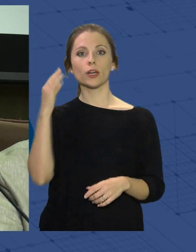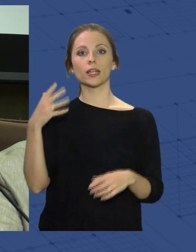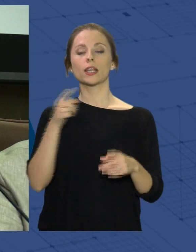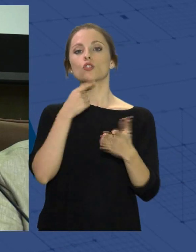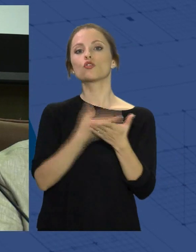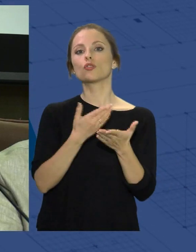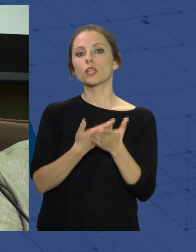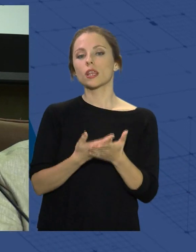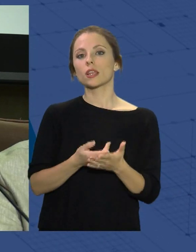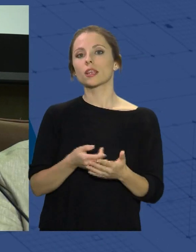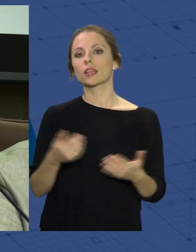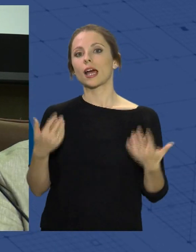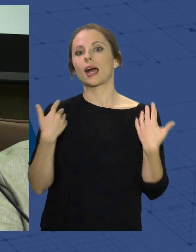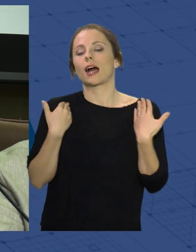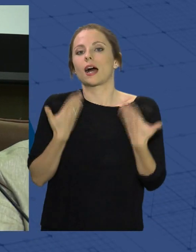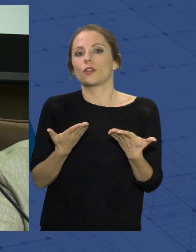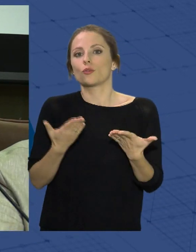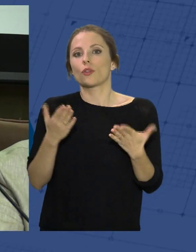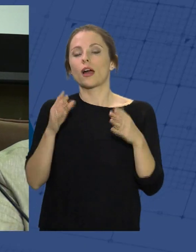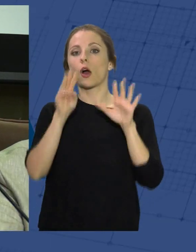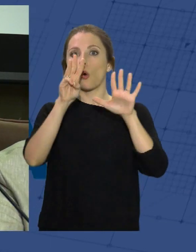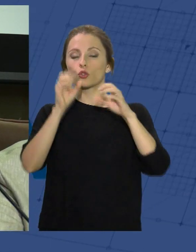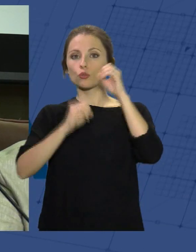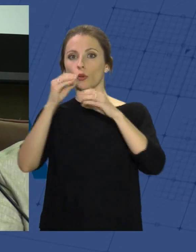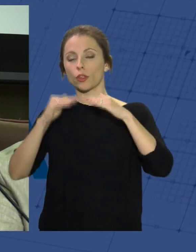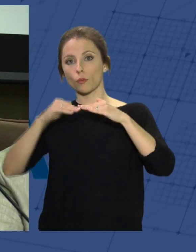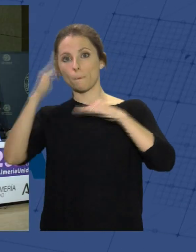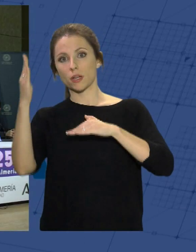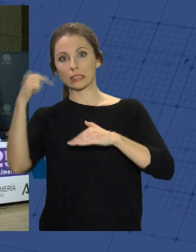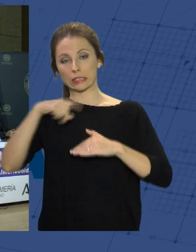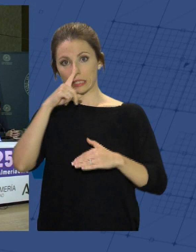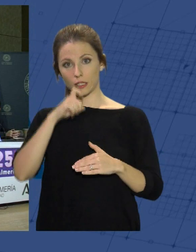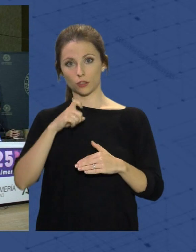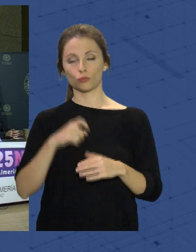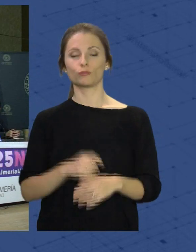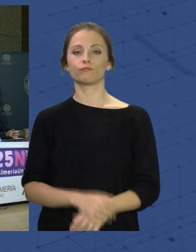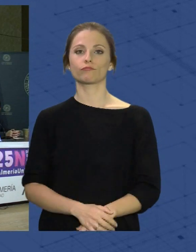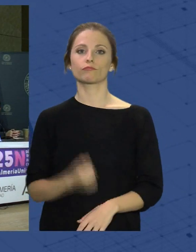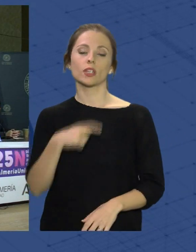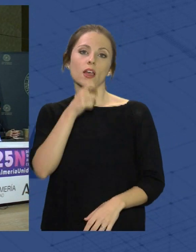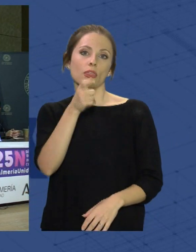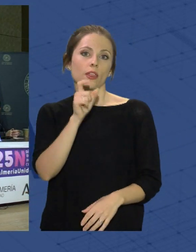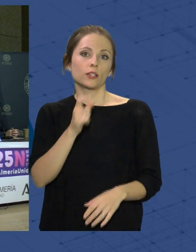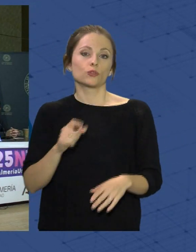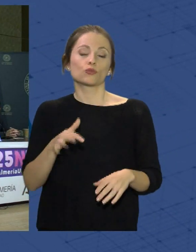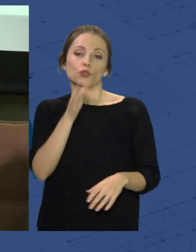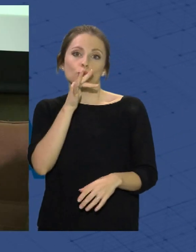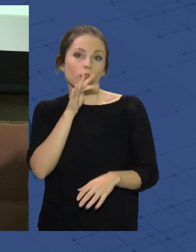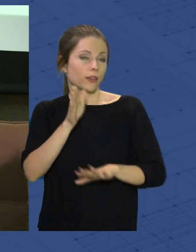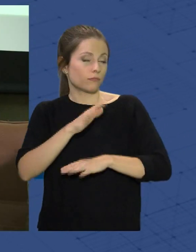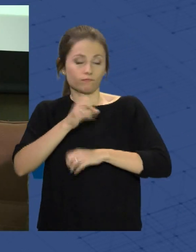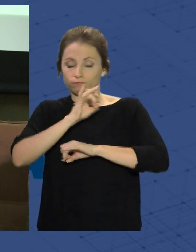incrementado este último año un 8% con respecto al pasado. Las cifras siguen siendo escalofriantes.